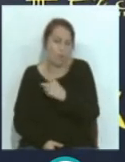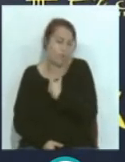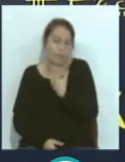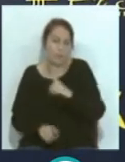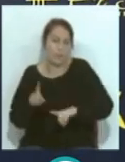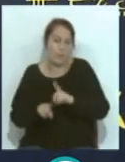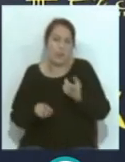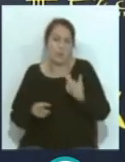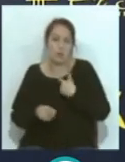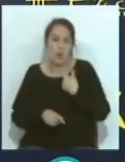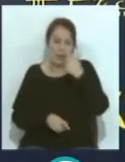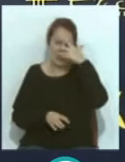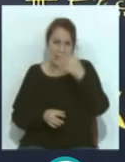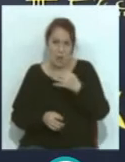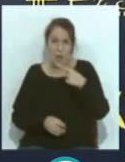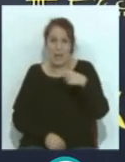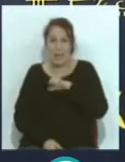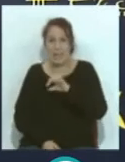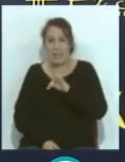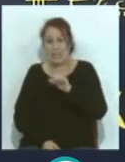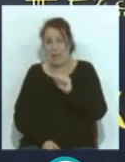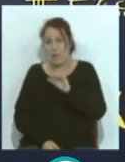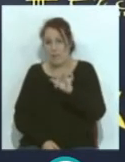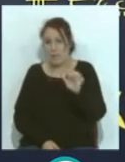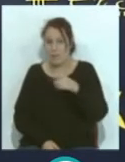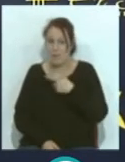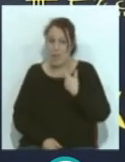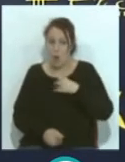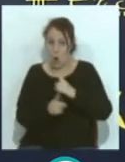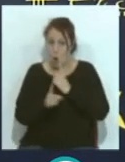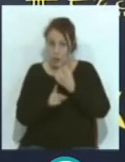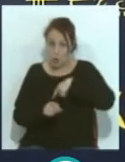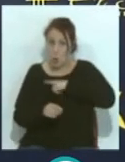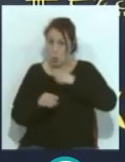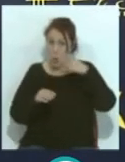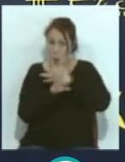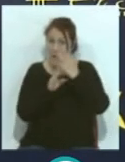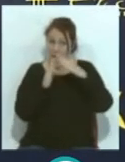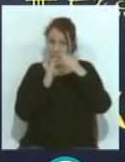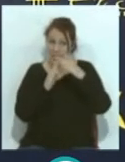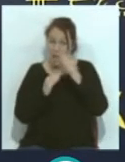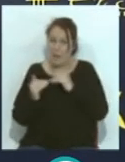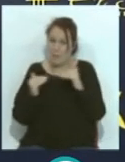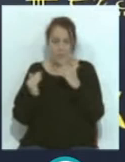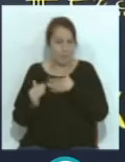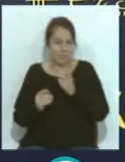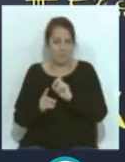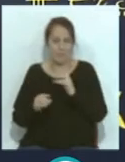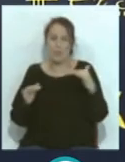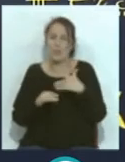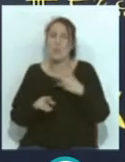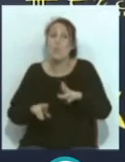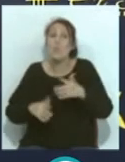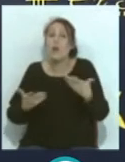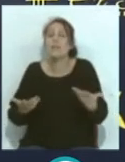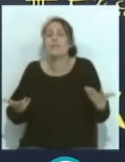de eso. Yo creo que el Getafe jugando en casa contra nosotros no va a firmar el empate en ningún momento. Pero el partido que espero... Yo el Getafe lo considero